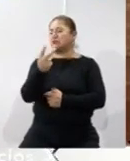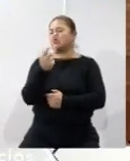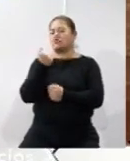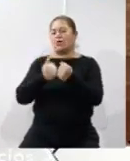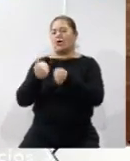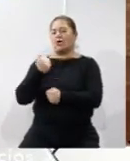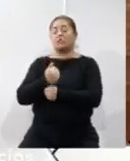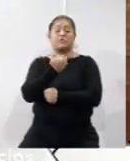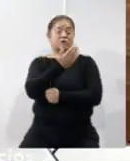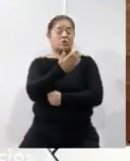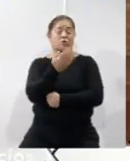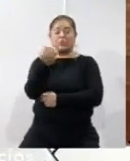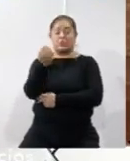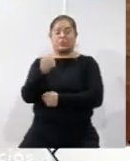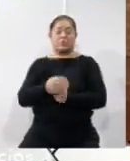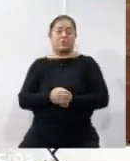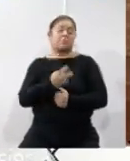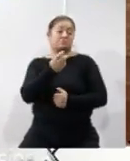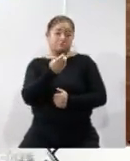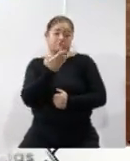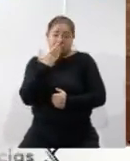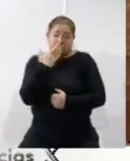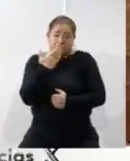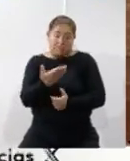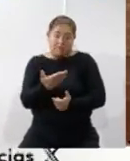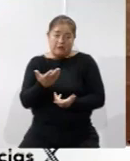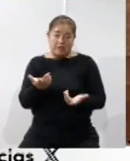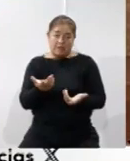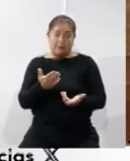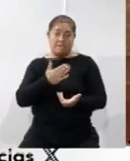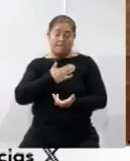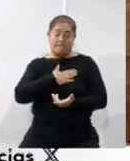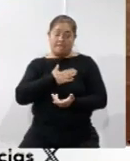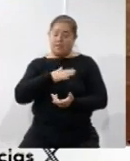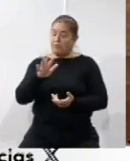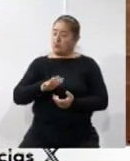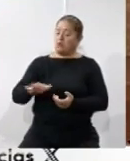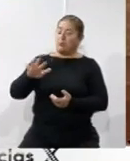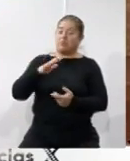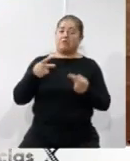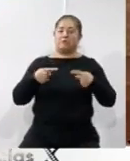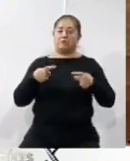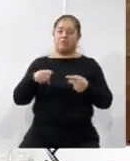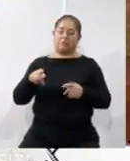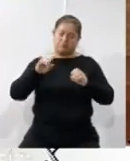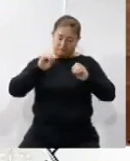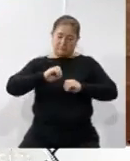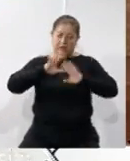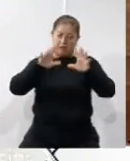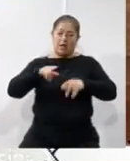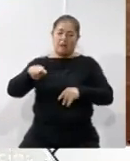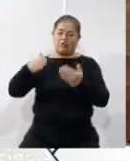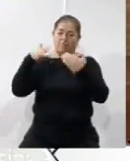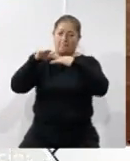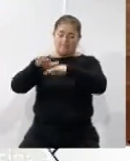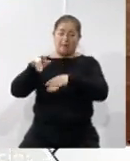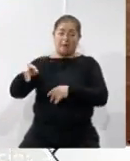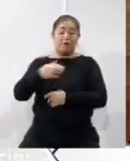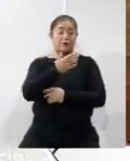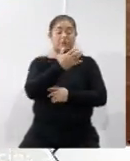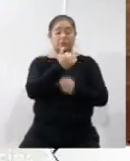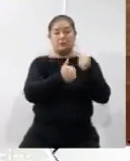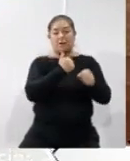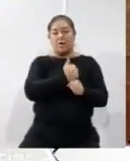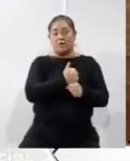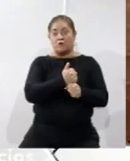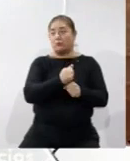años, lo cual pues también es una ventaja para nuestros elementos, porque evidentemente la banca comercial después de los 50 años